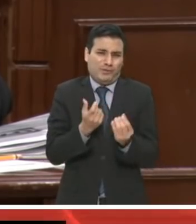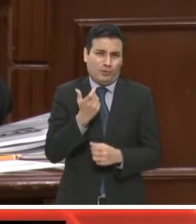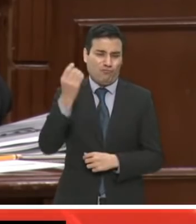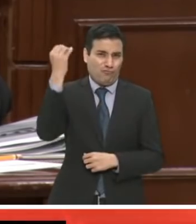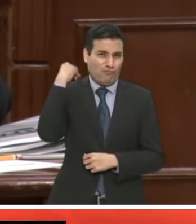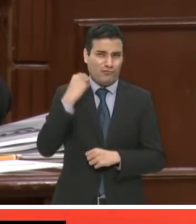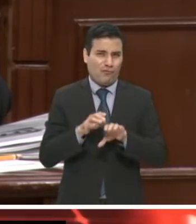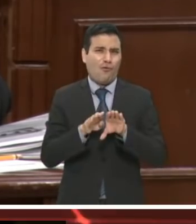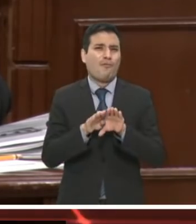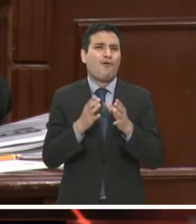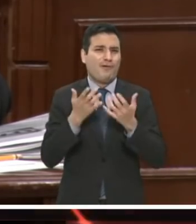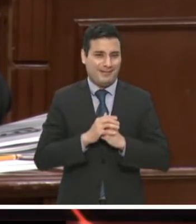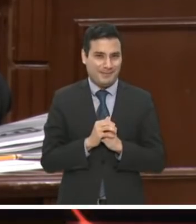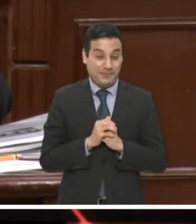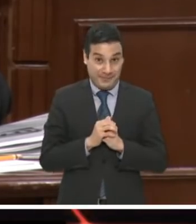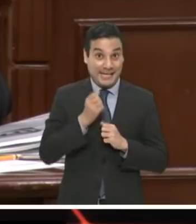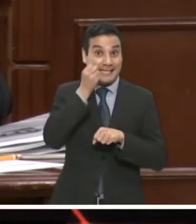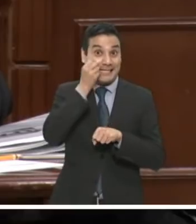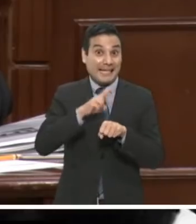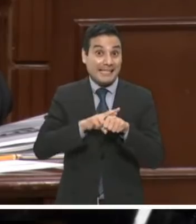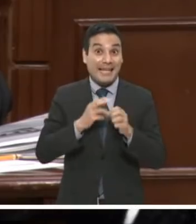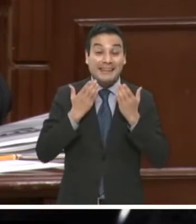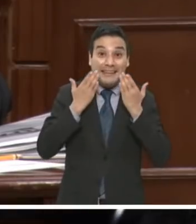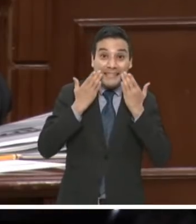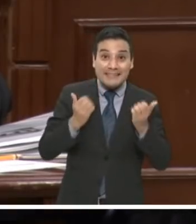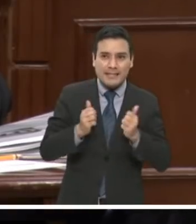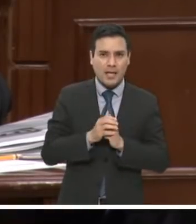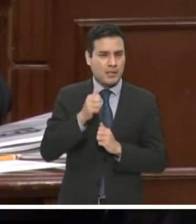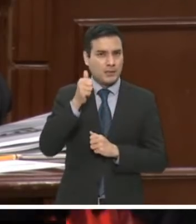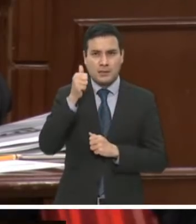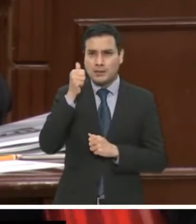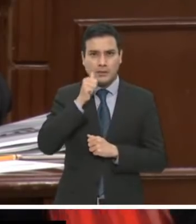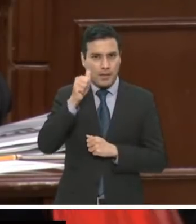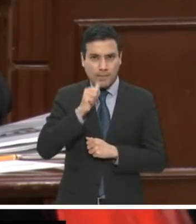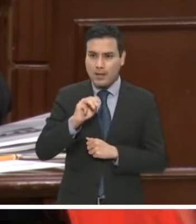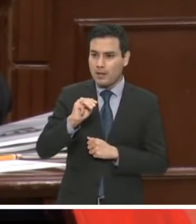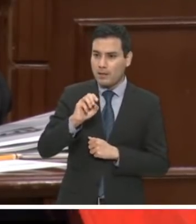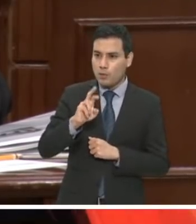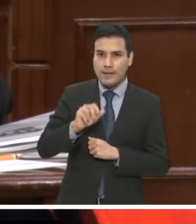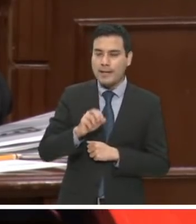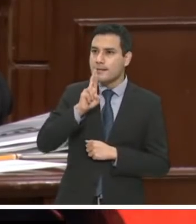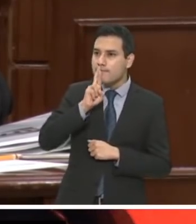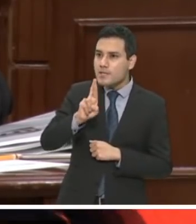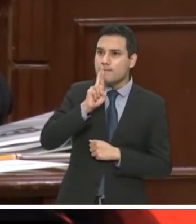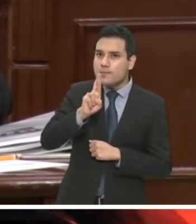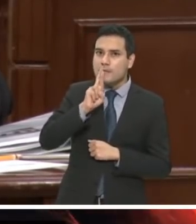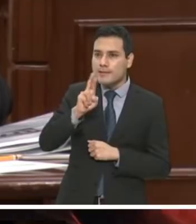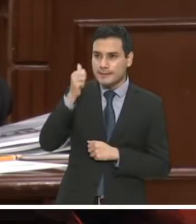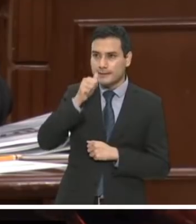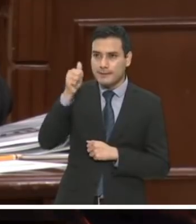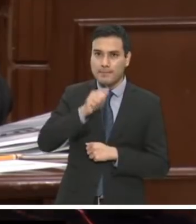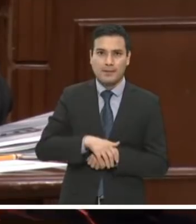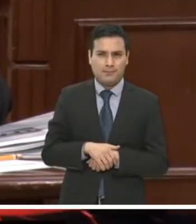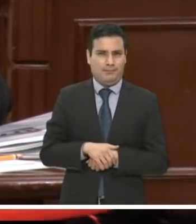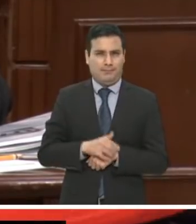Casualmente, la Secretaría de Hacienda sí es veloz en contestar los oficios que el Partido Morena envía solicitando al apoyo,